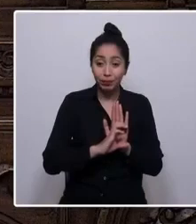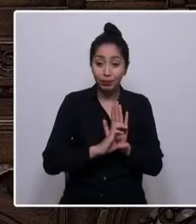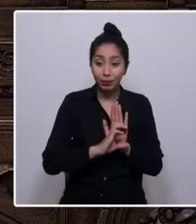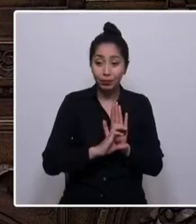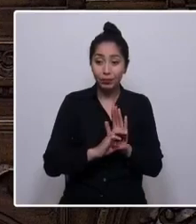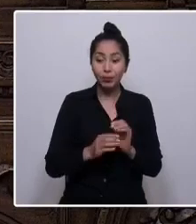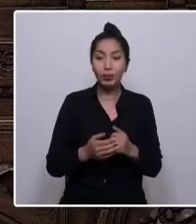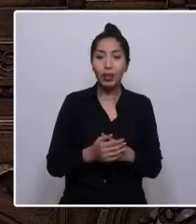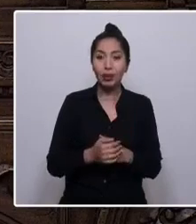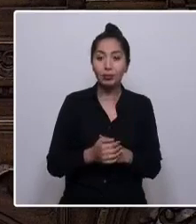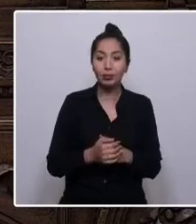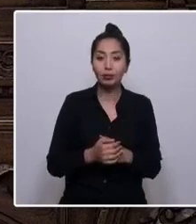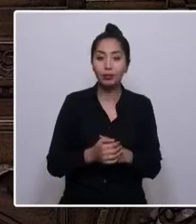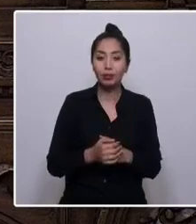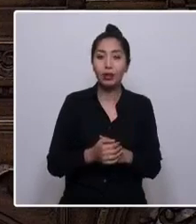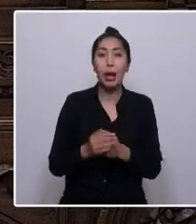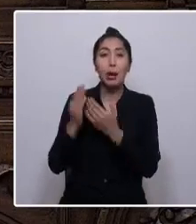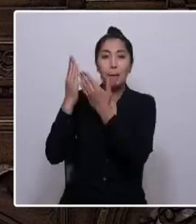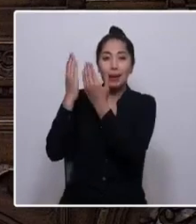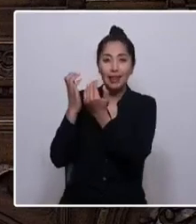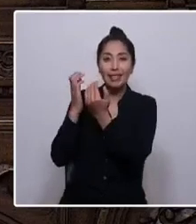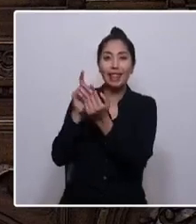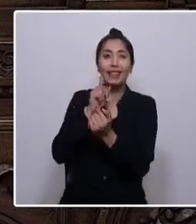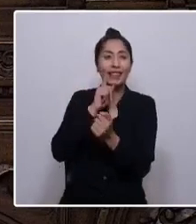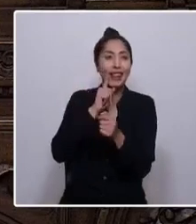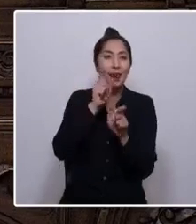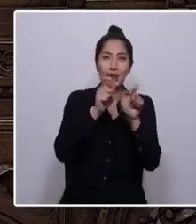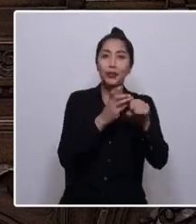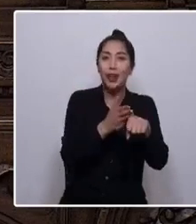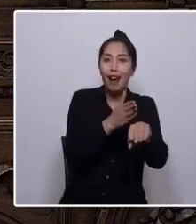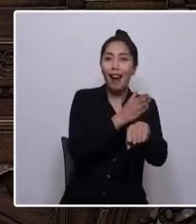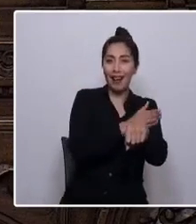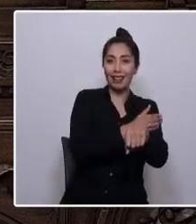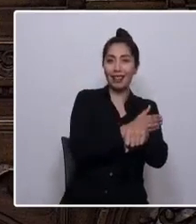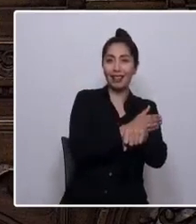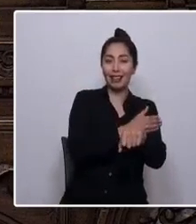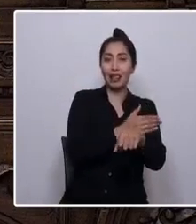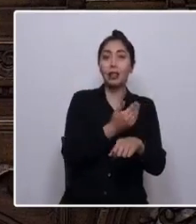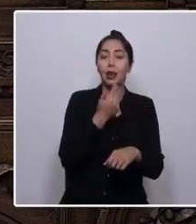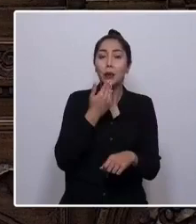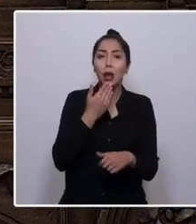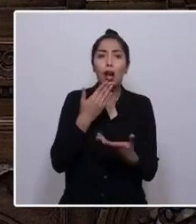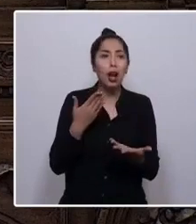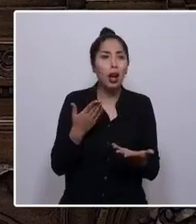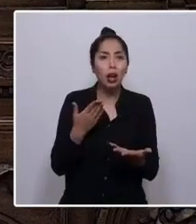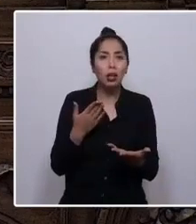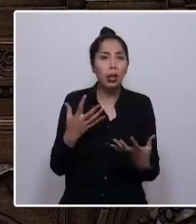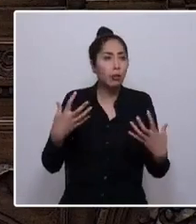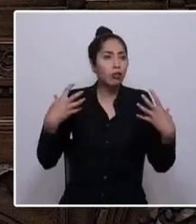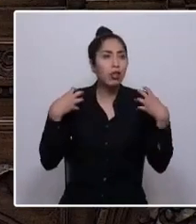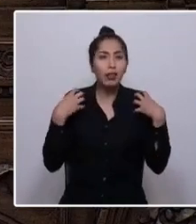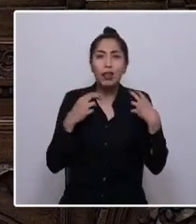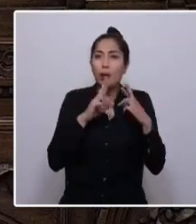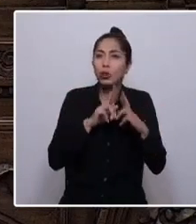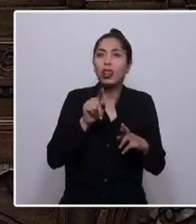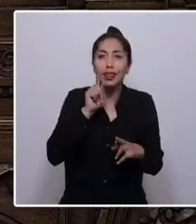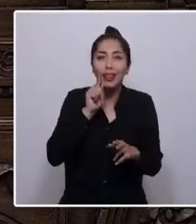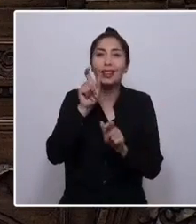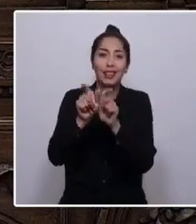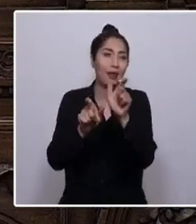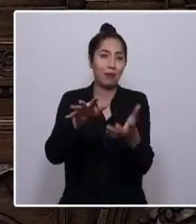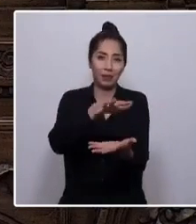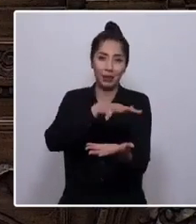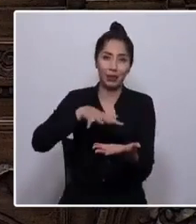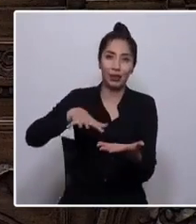estuvieron antes que nosotros y nosotras, a quienes les debemos este proceso también. Esto es